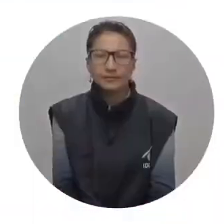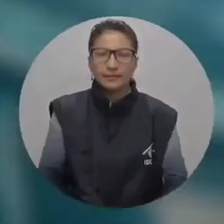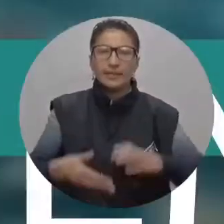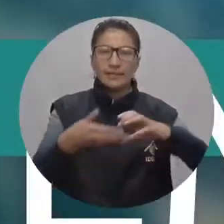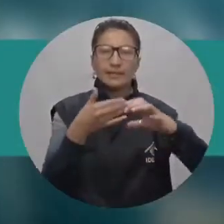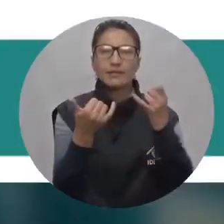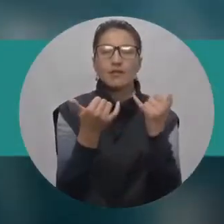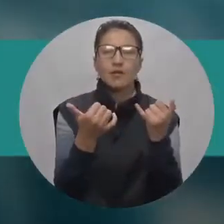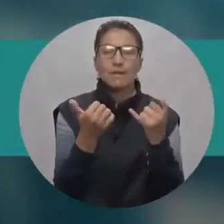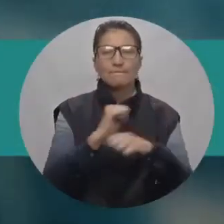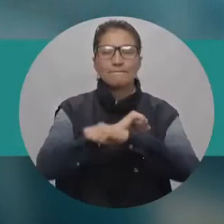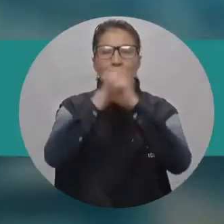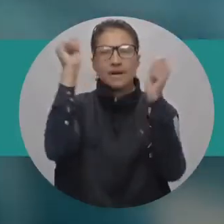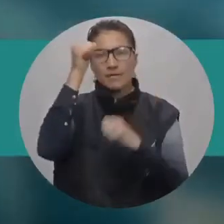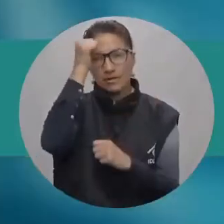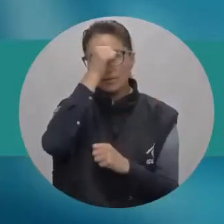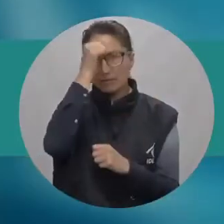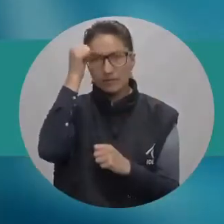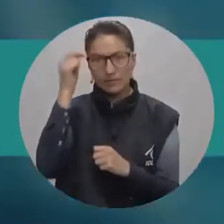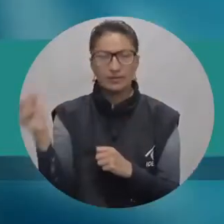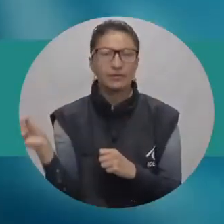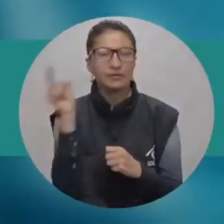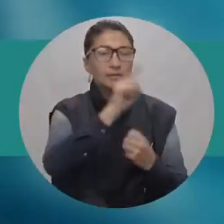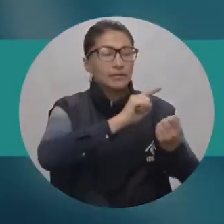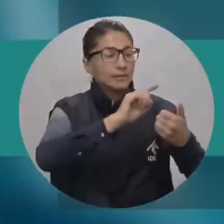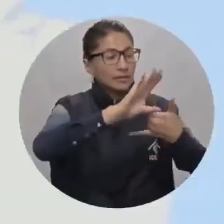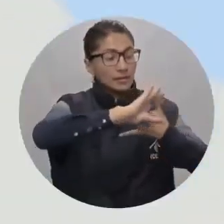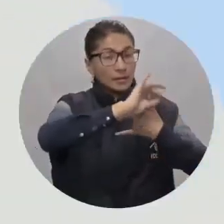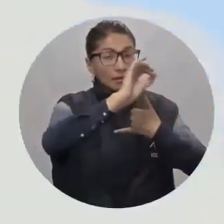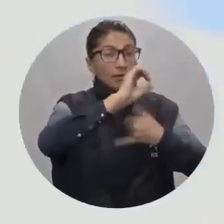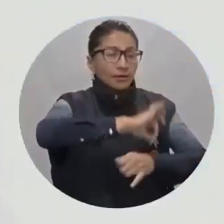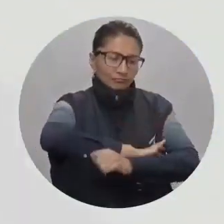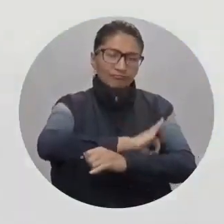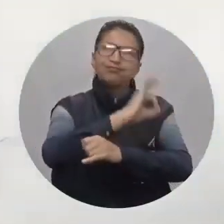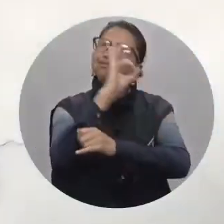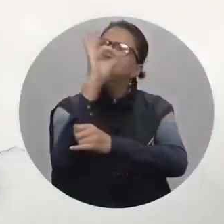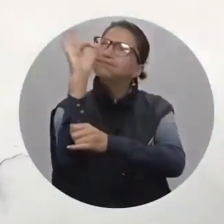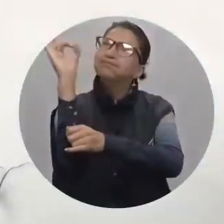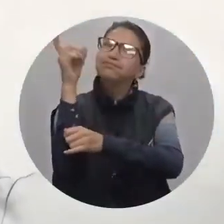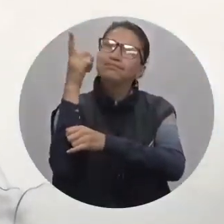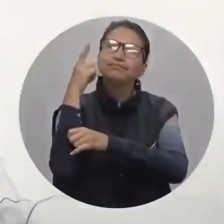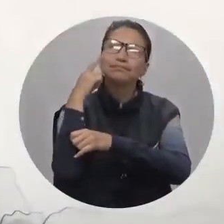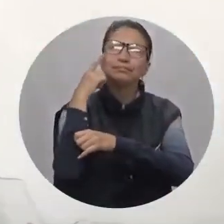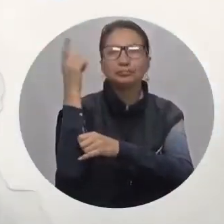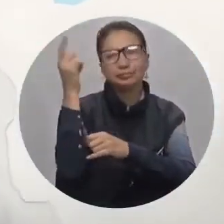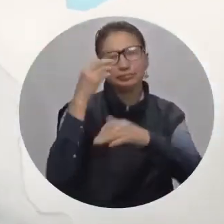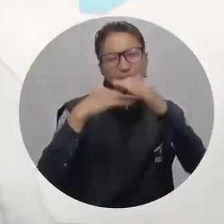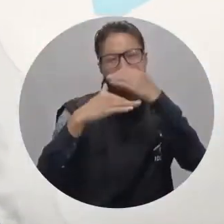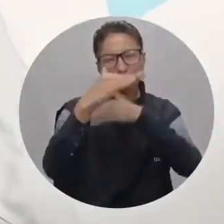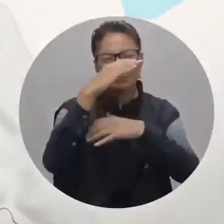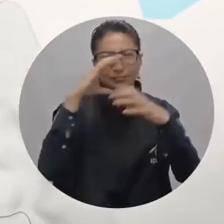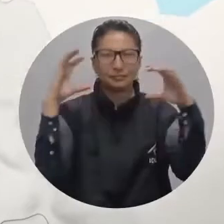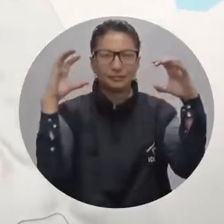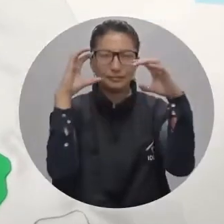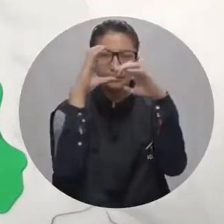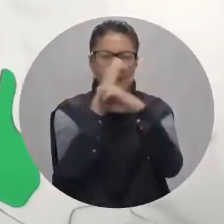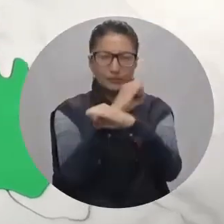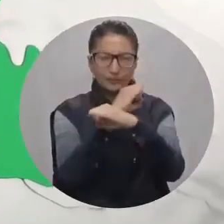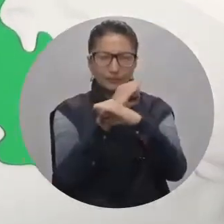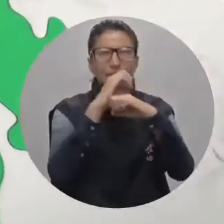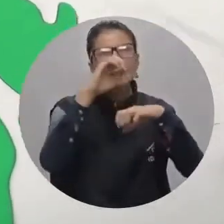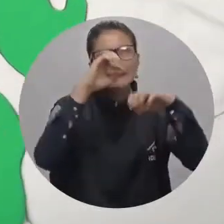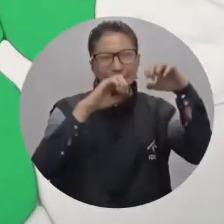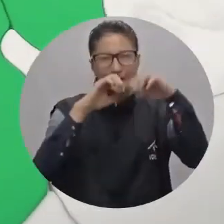de Pronóstico del tiempo para la mañana del domingo. Amanece en la región Caribe y la mañana estará de ligera medianamente encapotada.